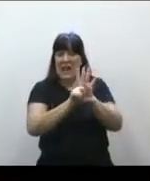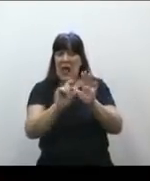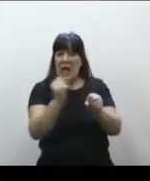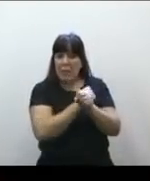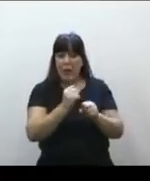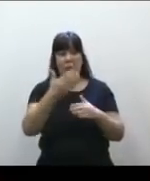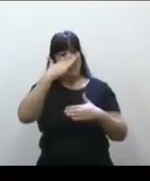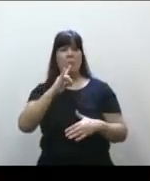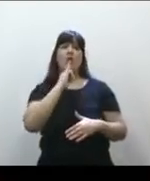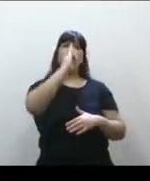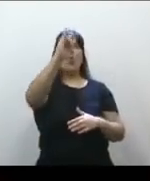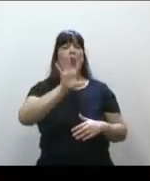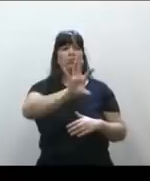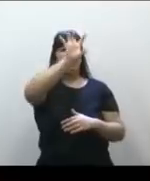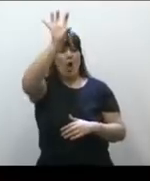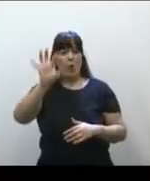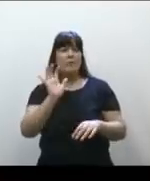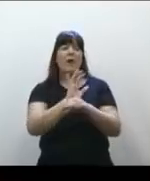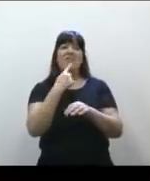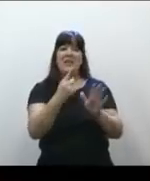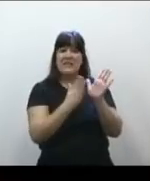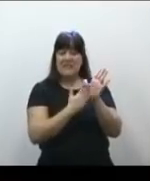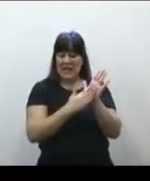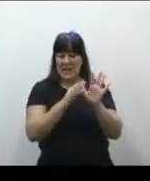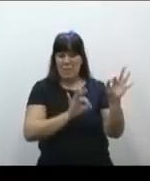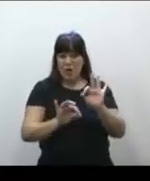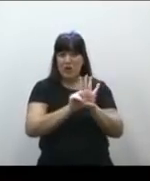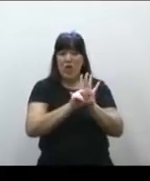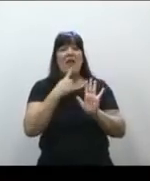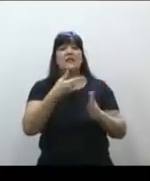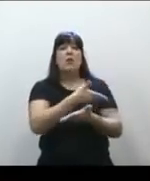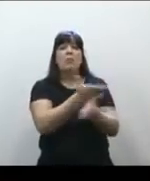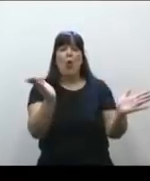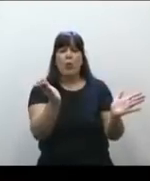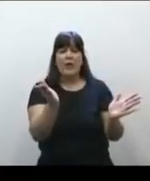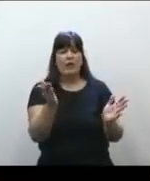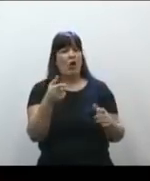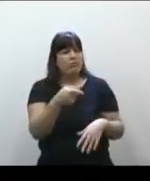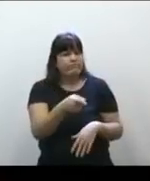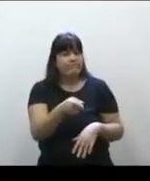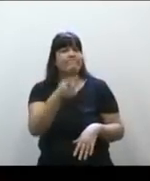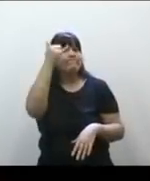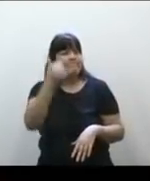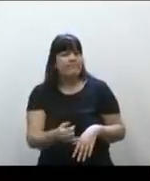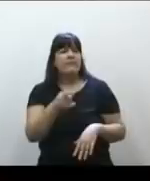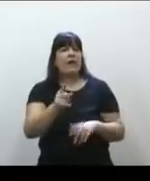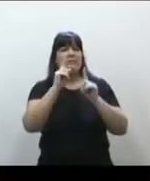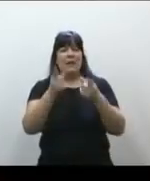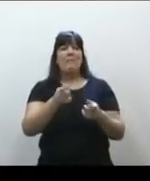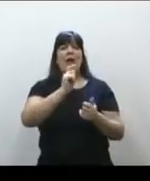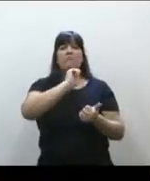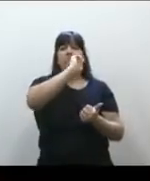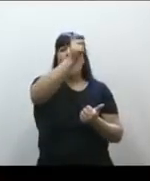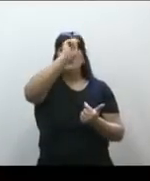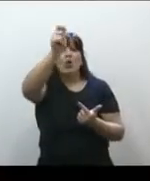tema se la declara de orden público y se avanza sobre claras competencias no delegadas.